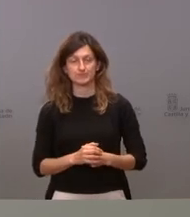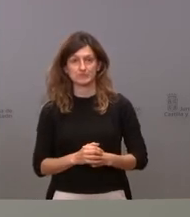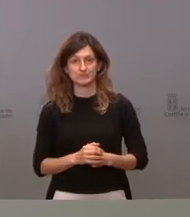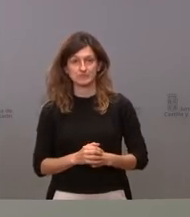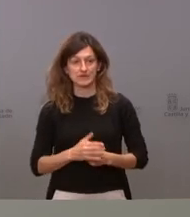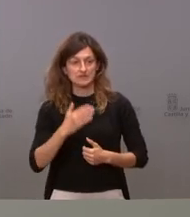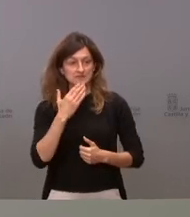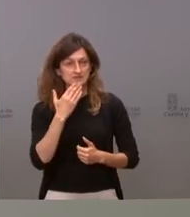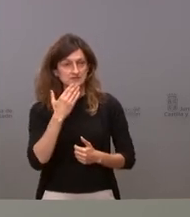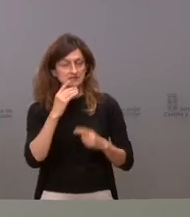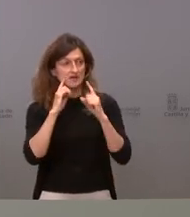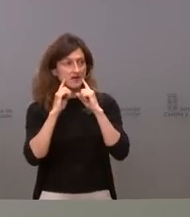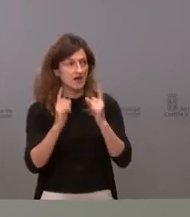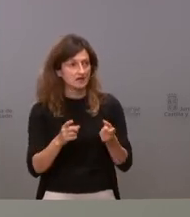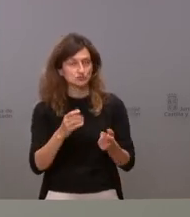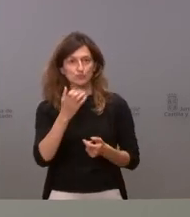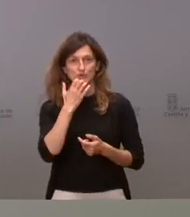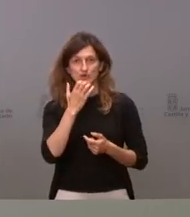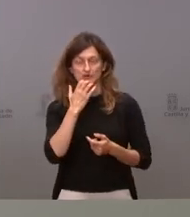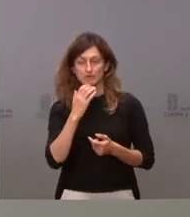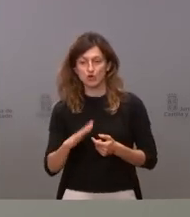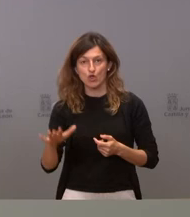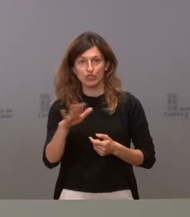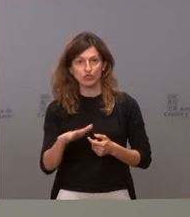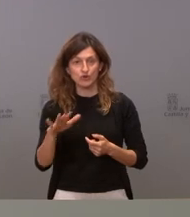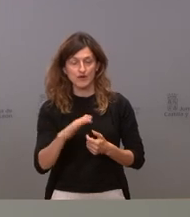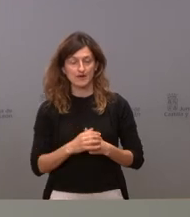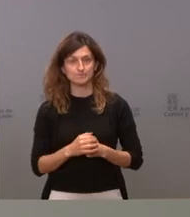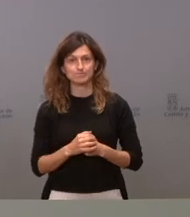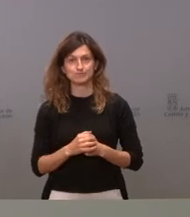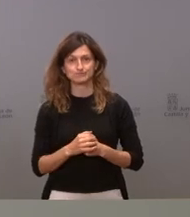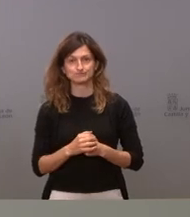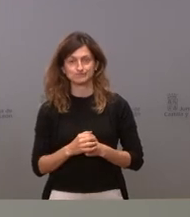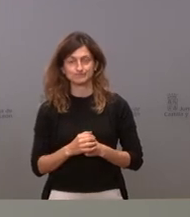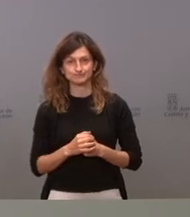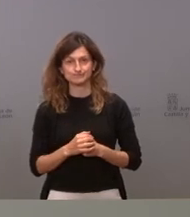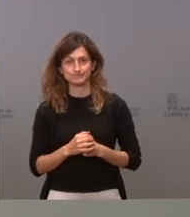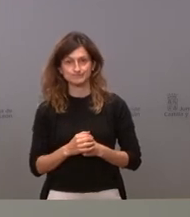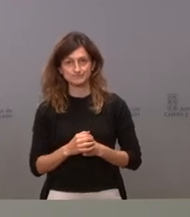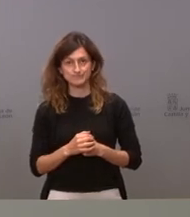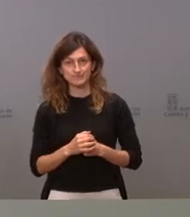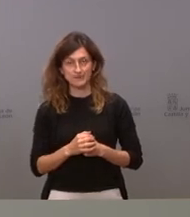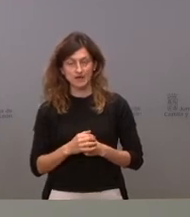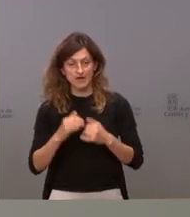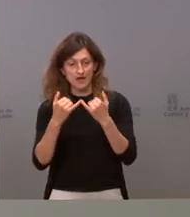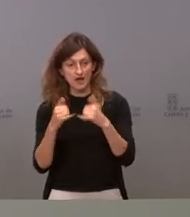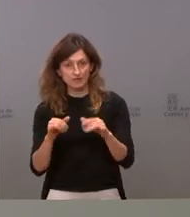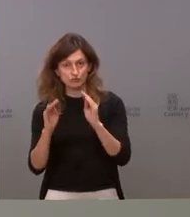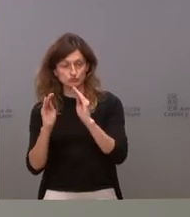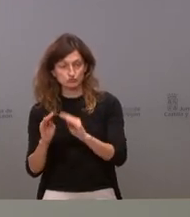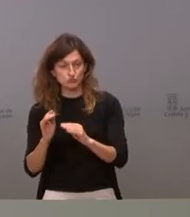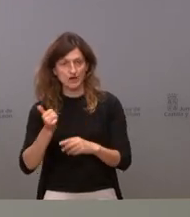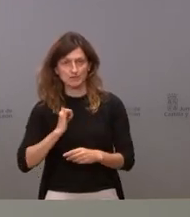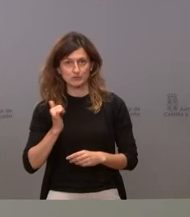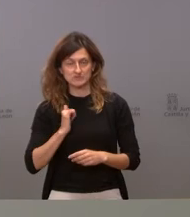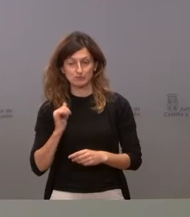frenar porque tenemos estamos en un espacio que se va a utilizar para sus propios actos culturales pues aprovechamos esos